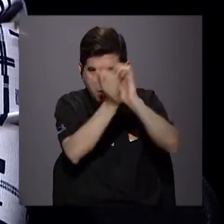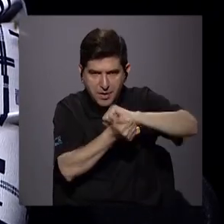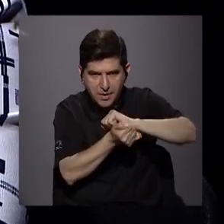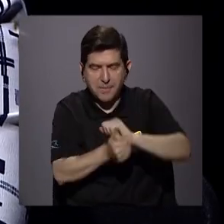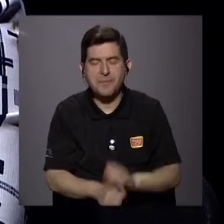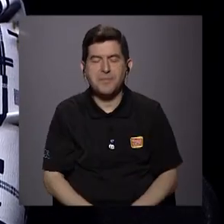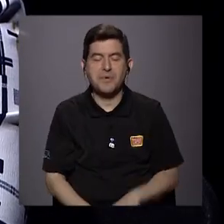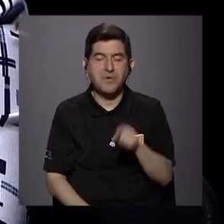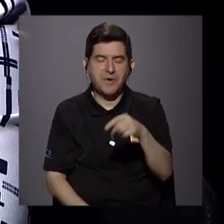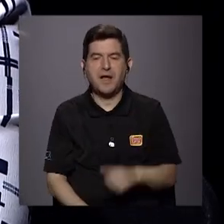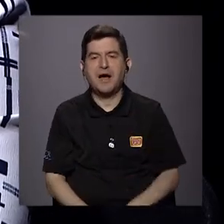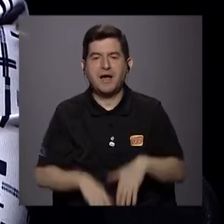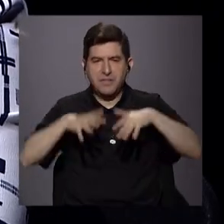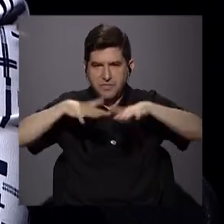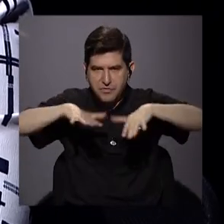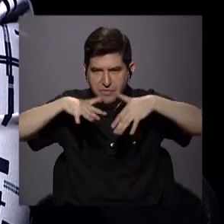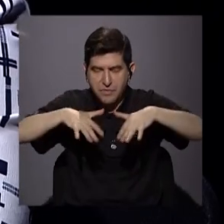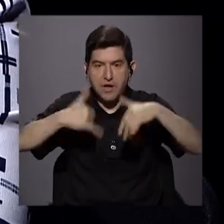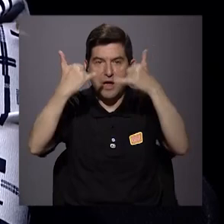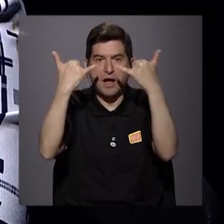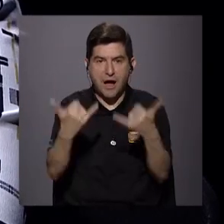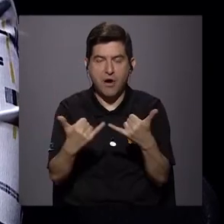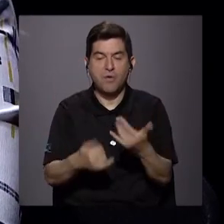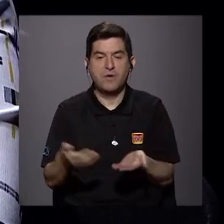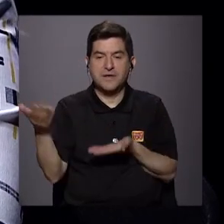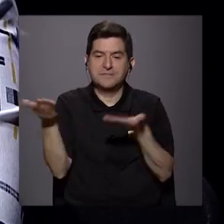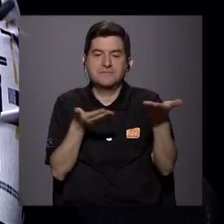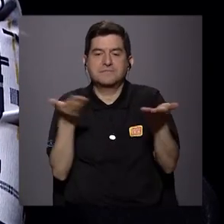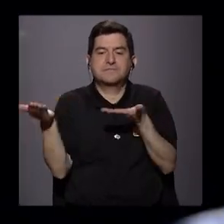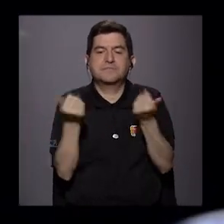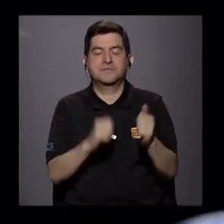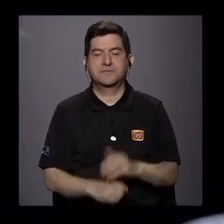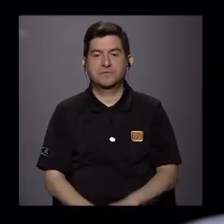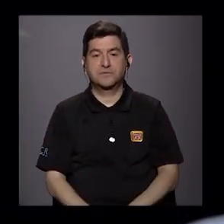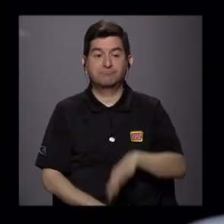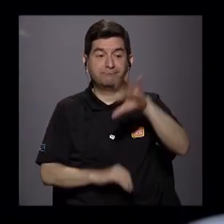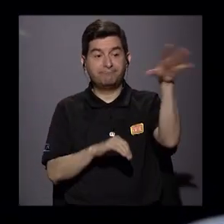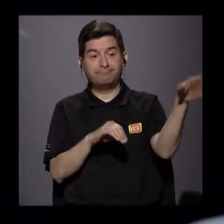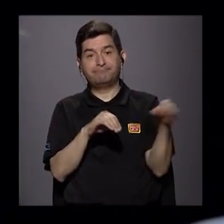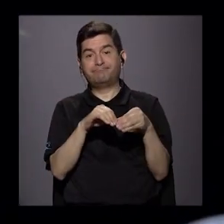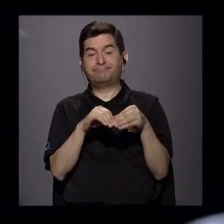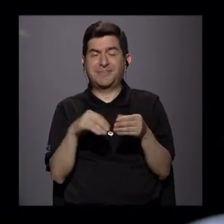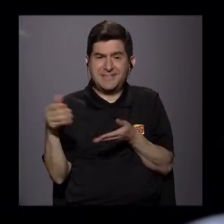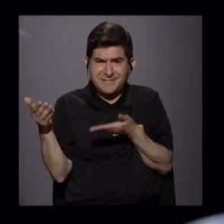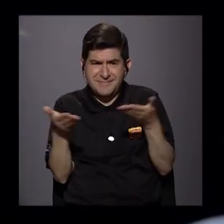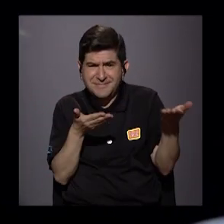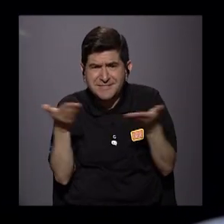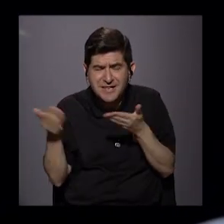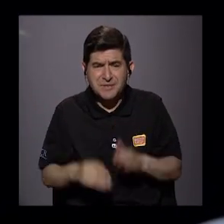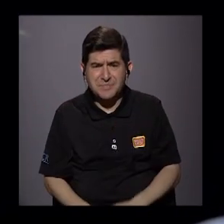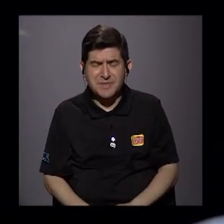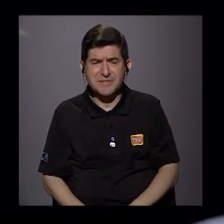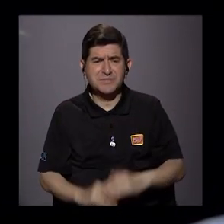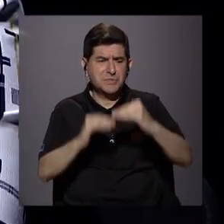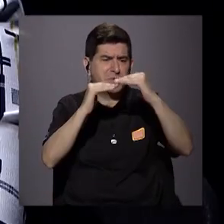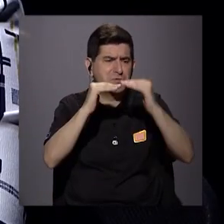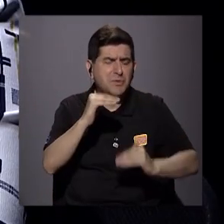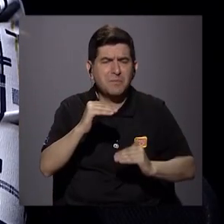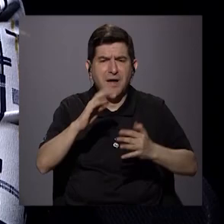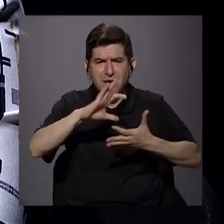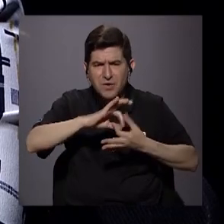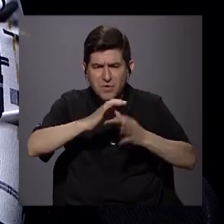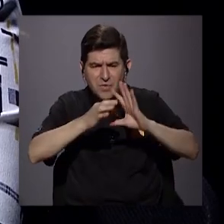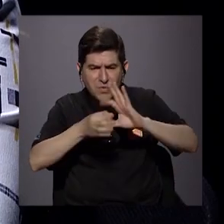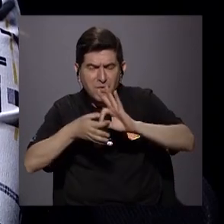de manufactura y ahora tenemos una economía más de servicios. Y adicionalmente los servicios tienen bajos encadenamientos